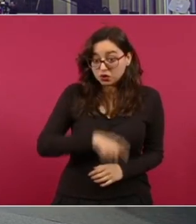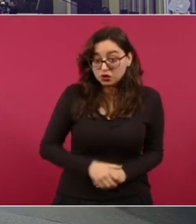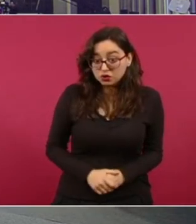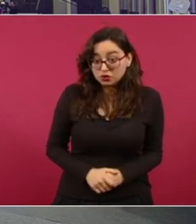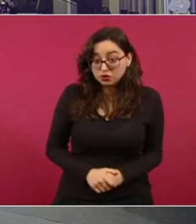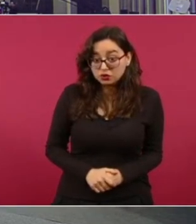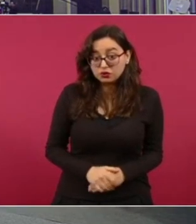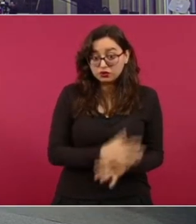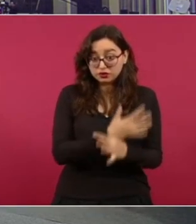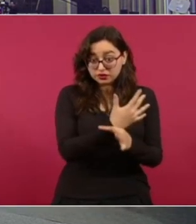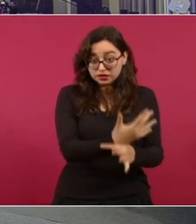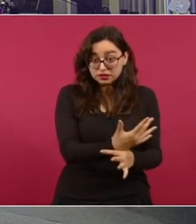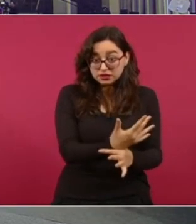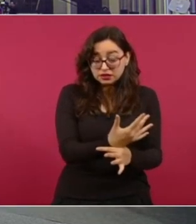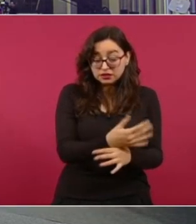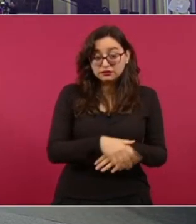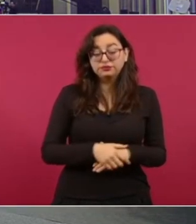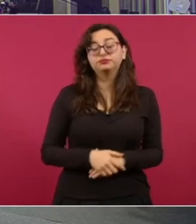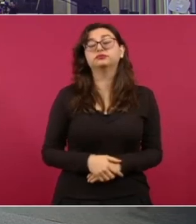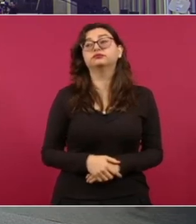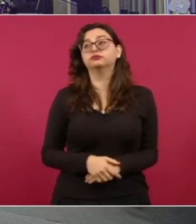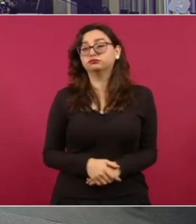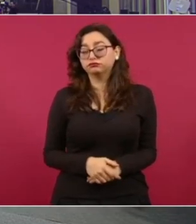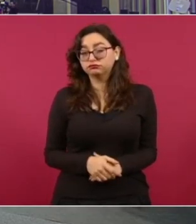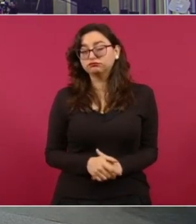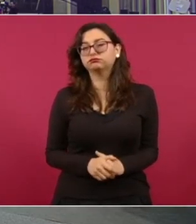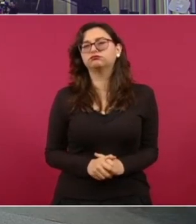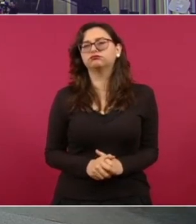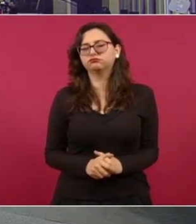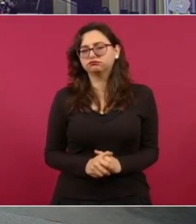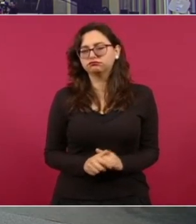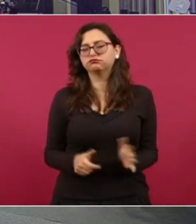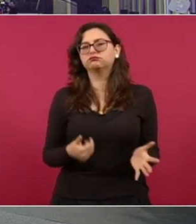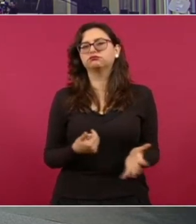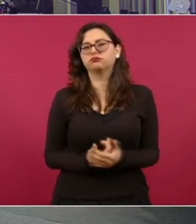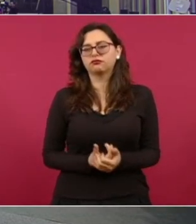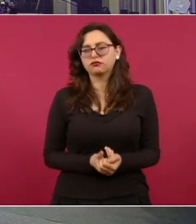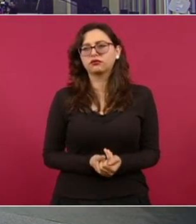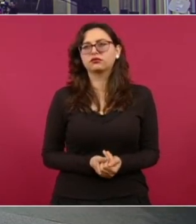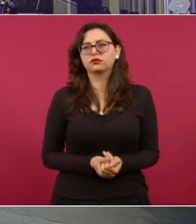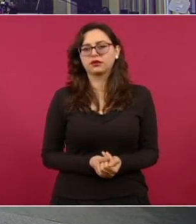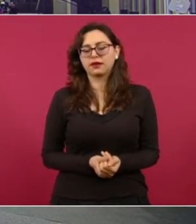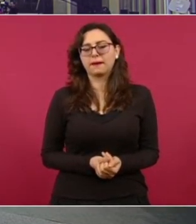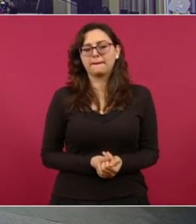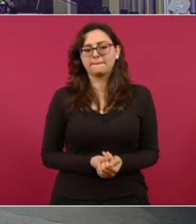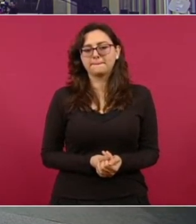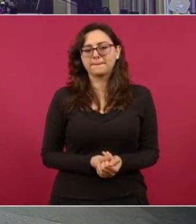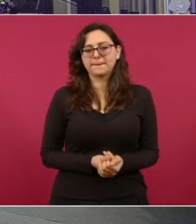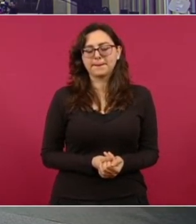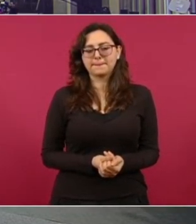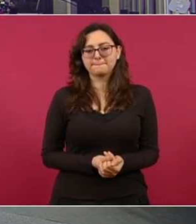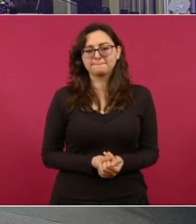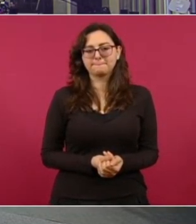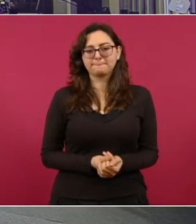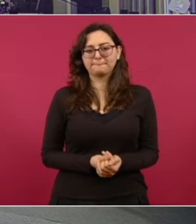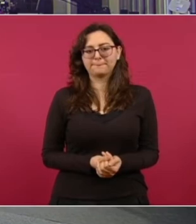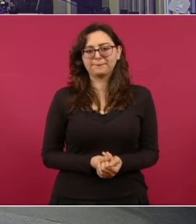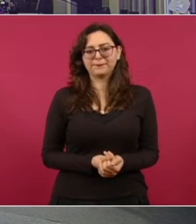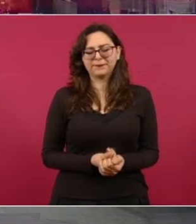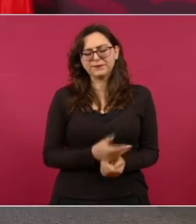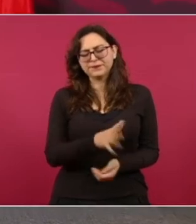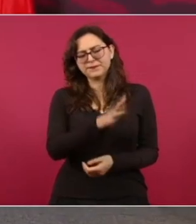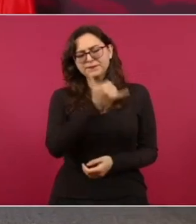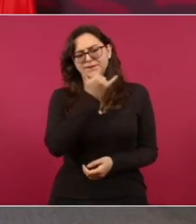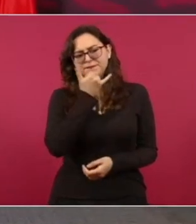¿Por qué no nos dice cuál era el